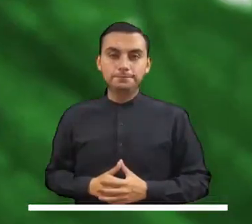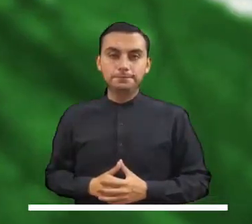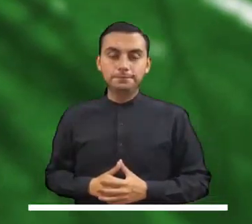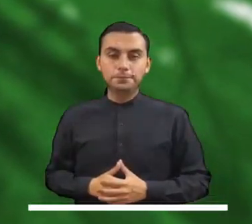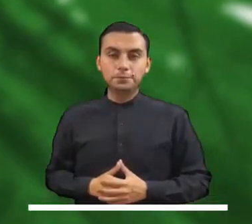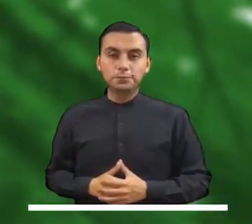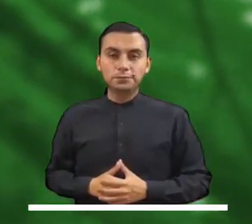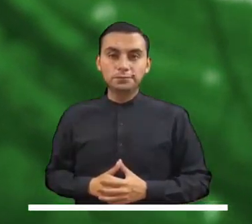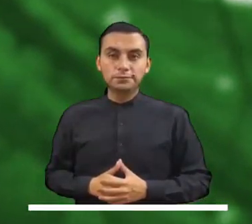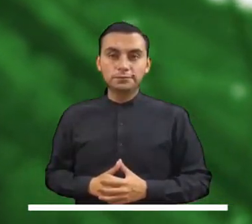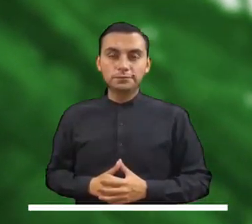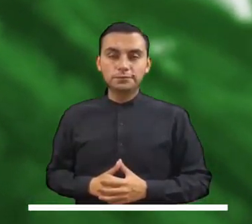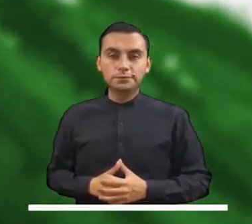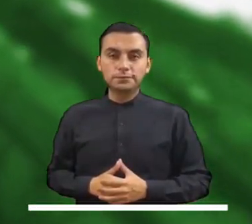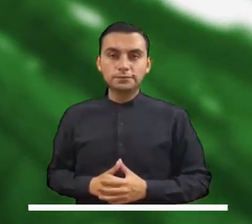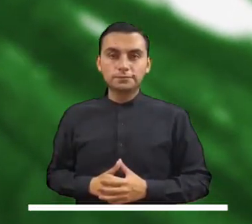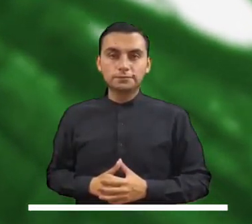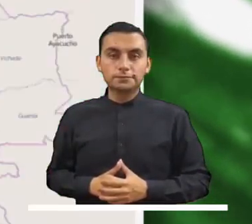de Santander.